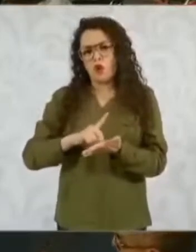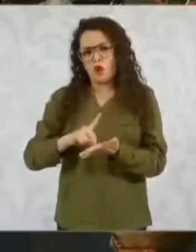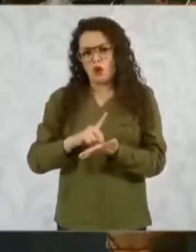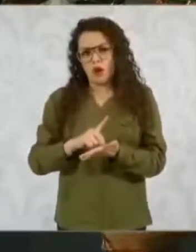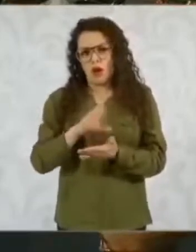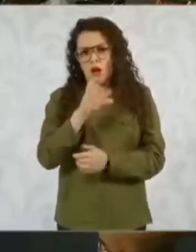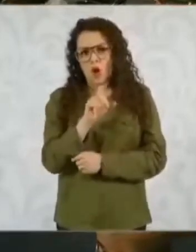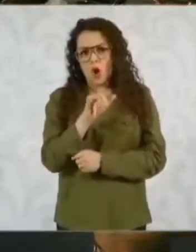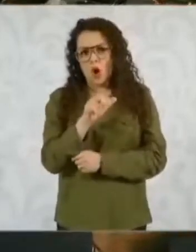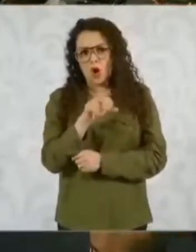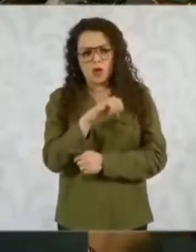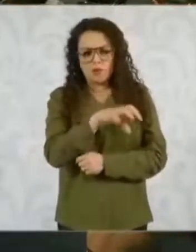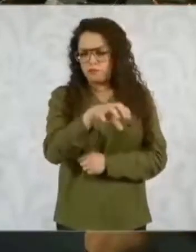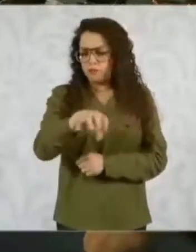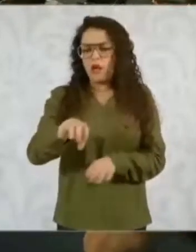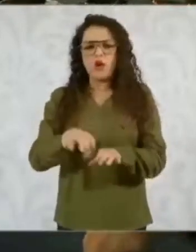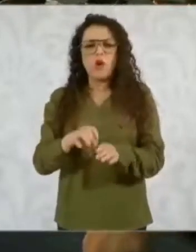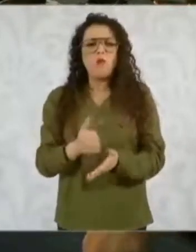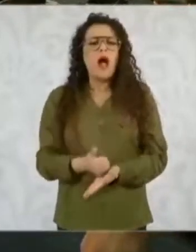cómo ayuda?